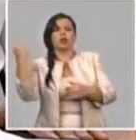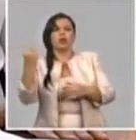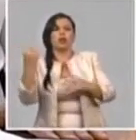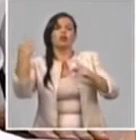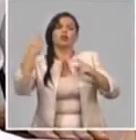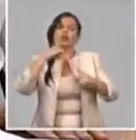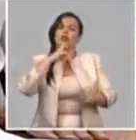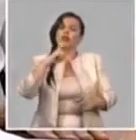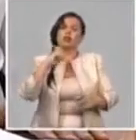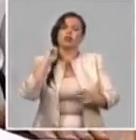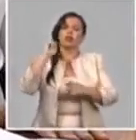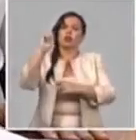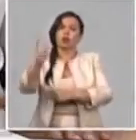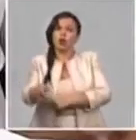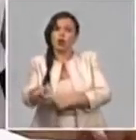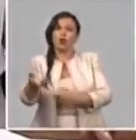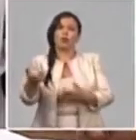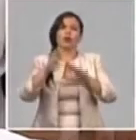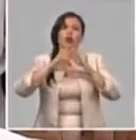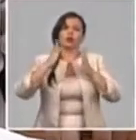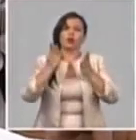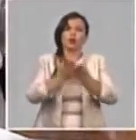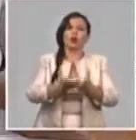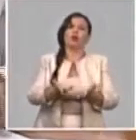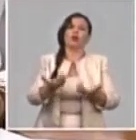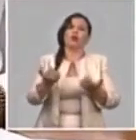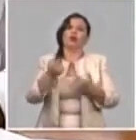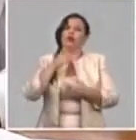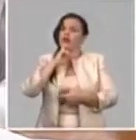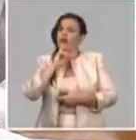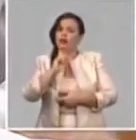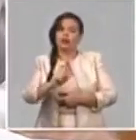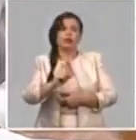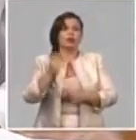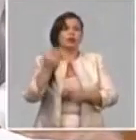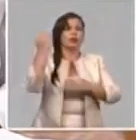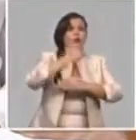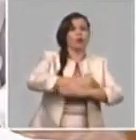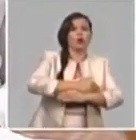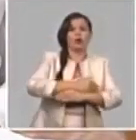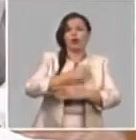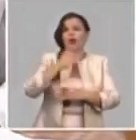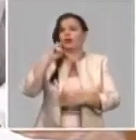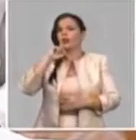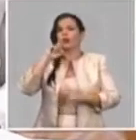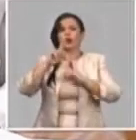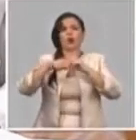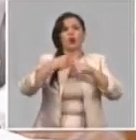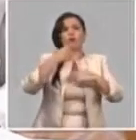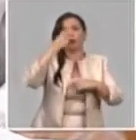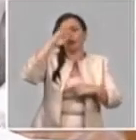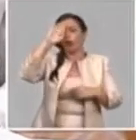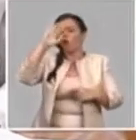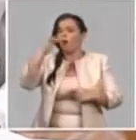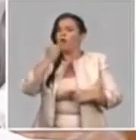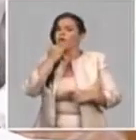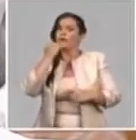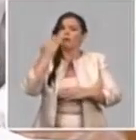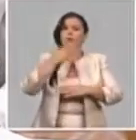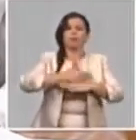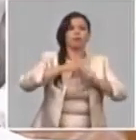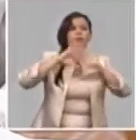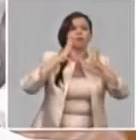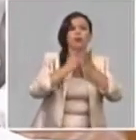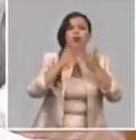los suministradores a partir del férreo y criminal bloqueo de los Estados Unidos hacia nuestro pueblo. Se aseguraron en este mes de